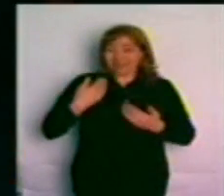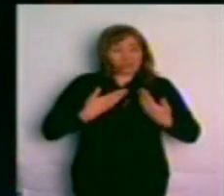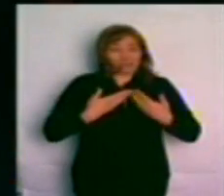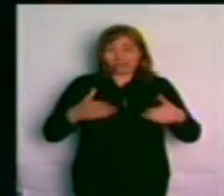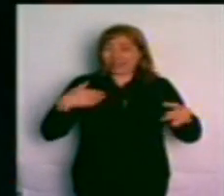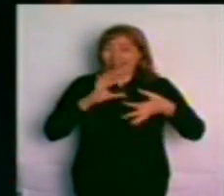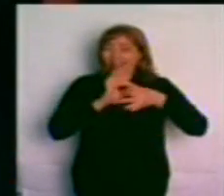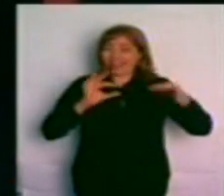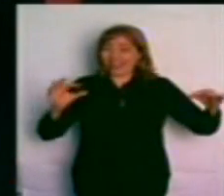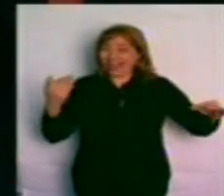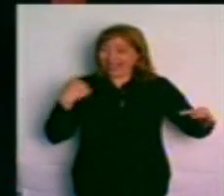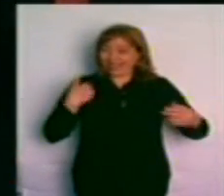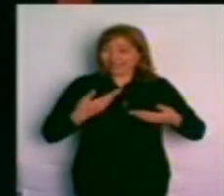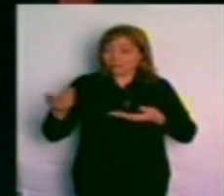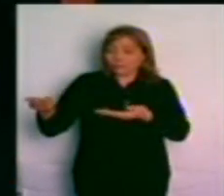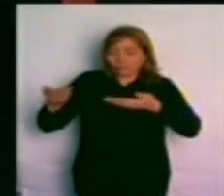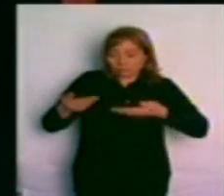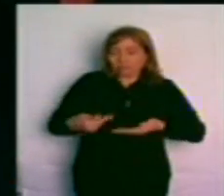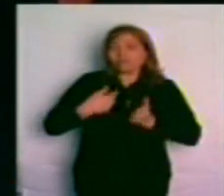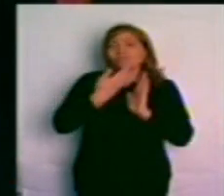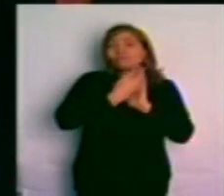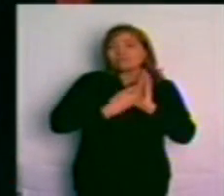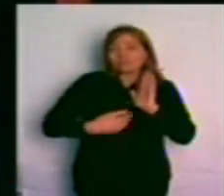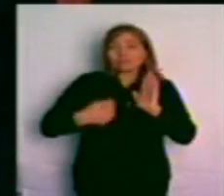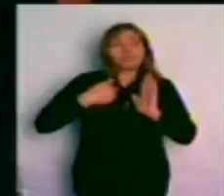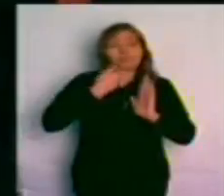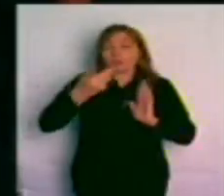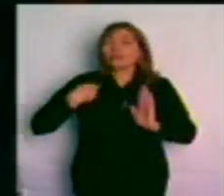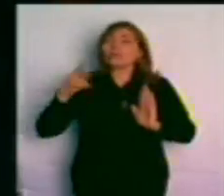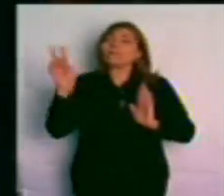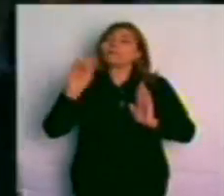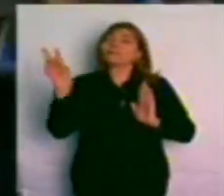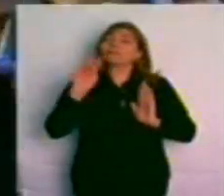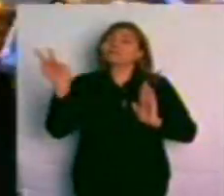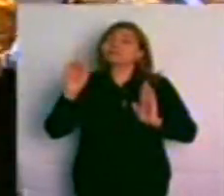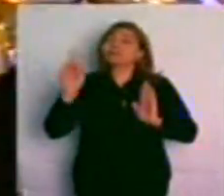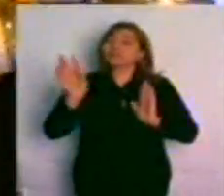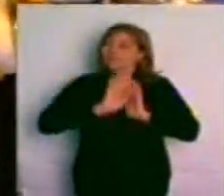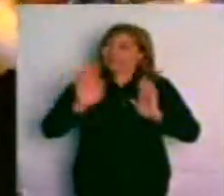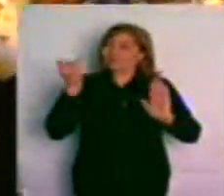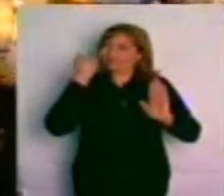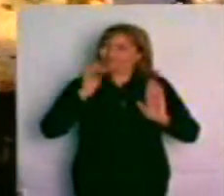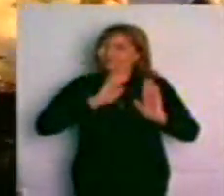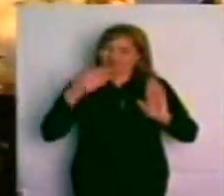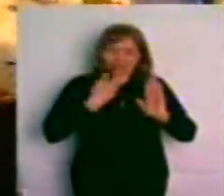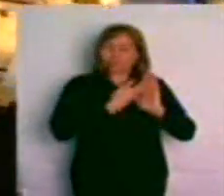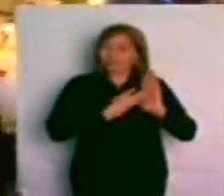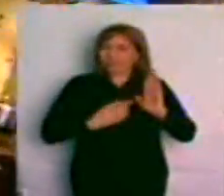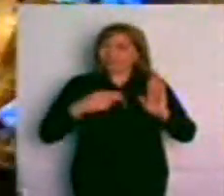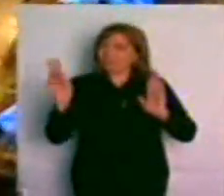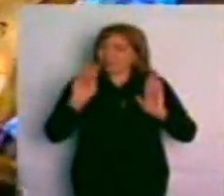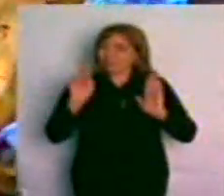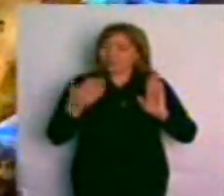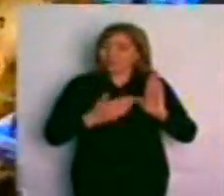en cadena nacional, el decreto por el cual nos habilita a tener este parque temático y acá.